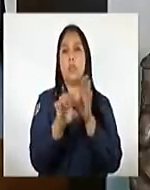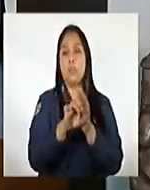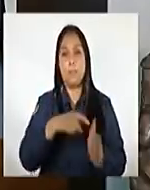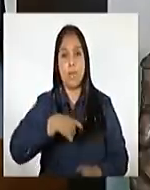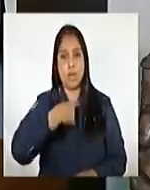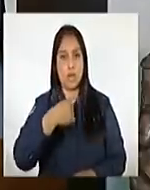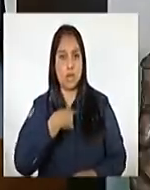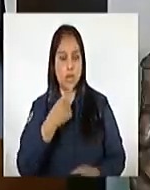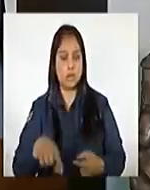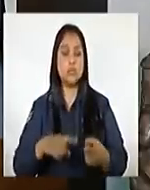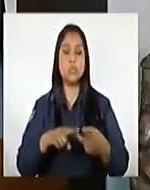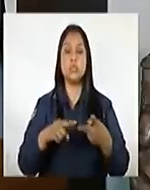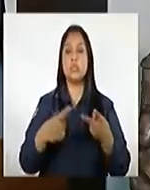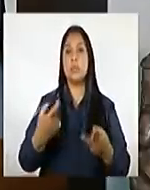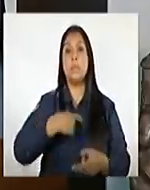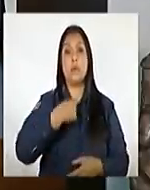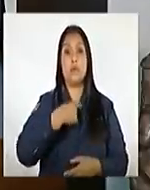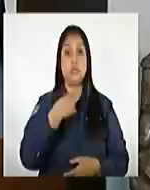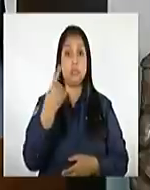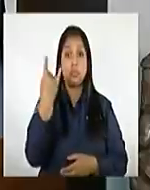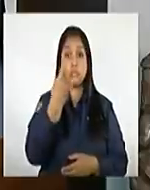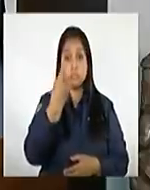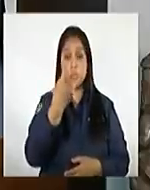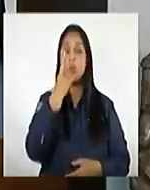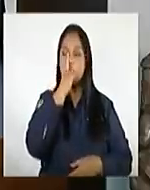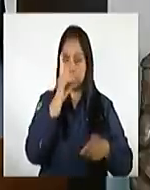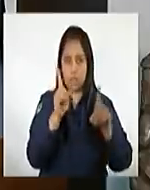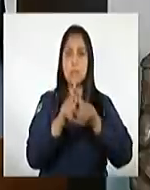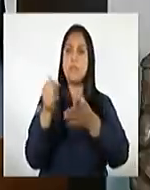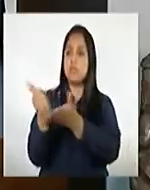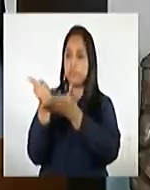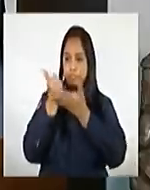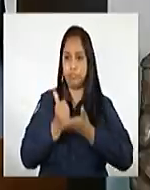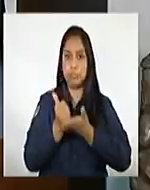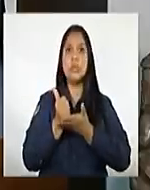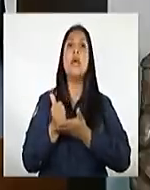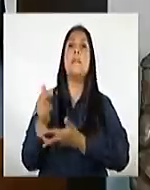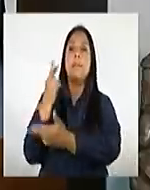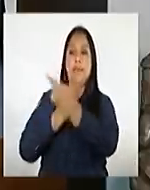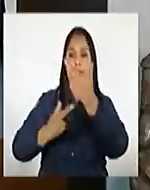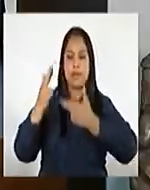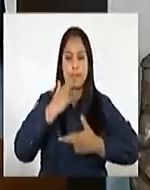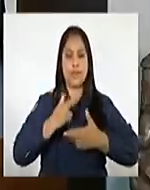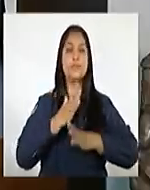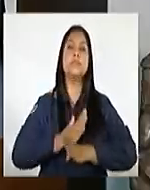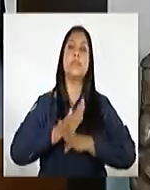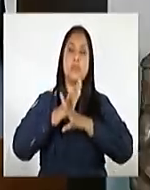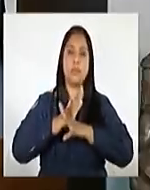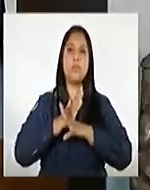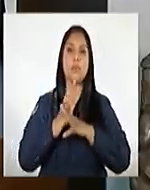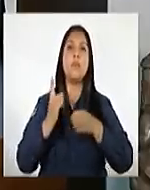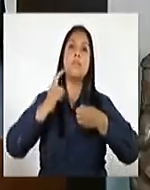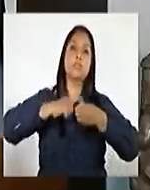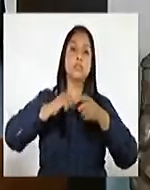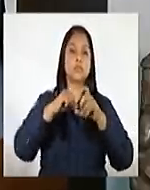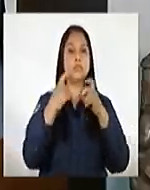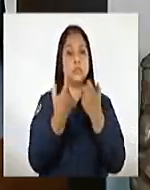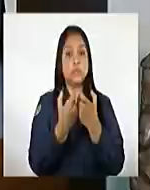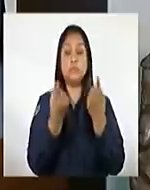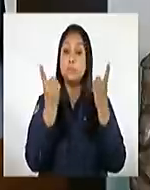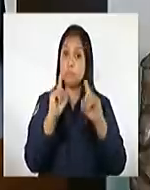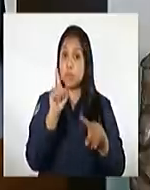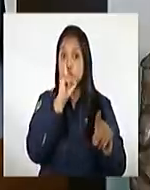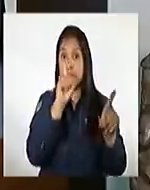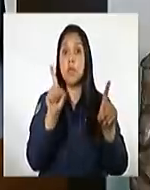maestros y docentes universitarios que nos ayudarán a lograr el pronto regreso seguro a clases, pero